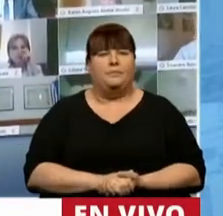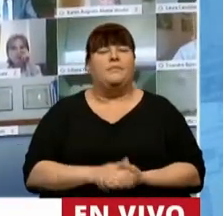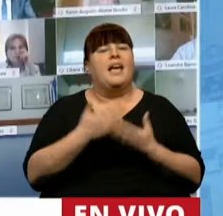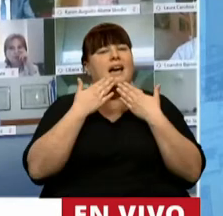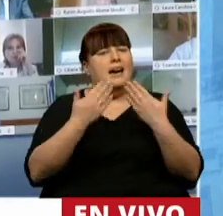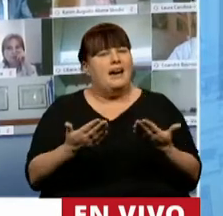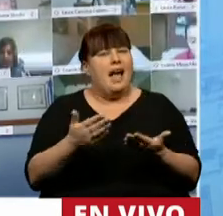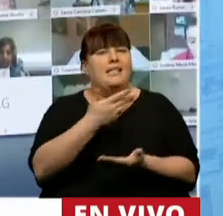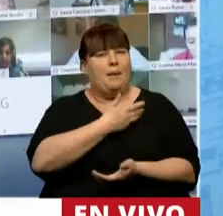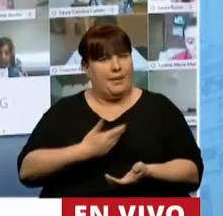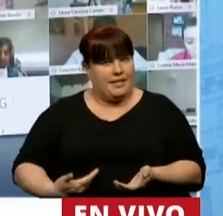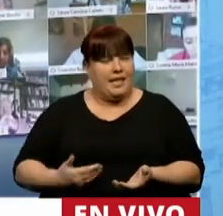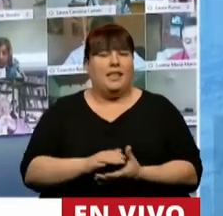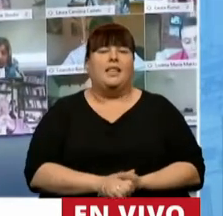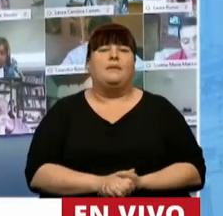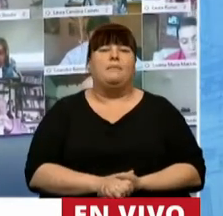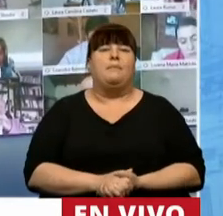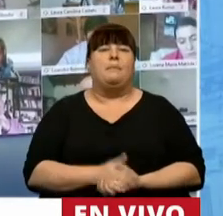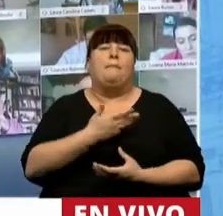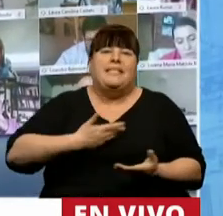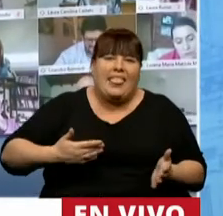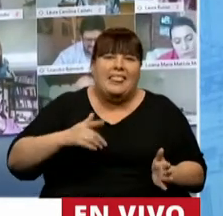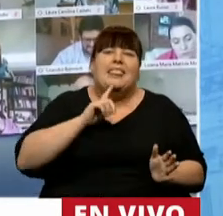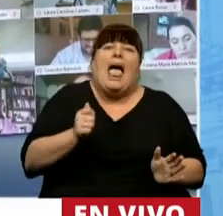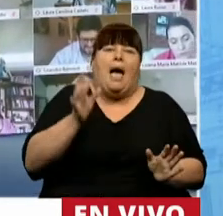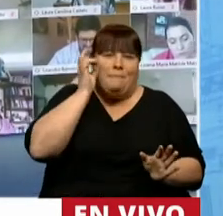Gracias señora Presidenta.